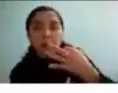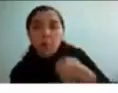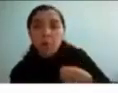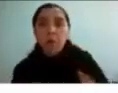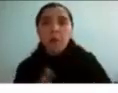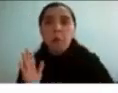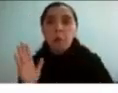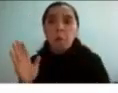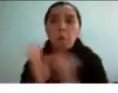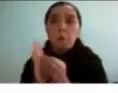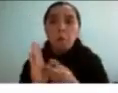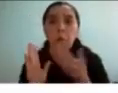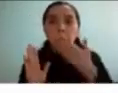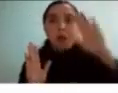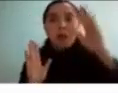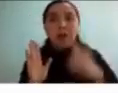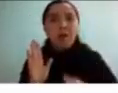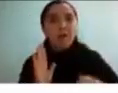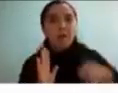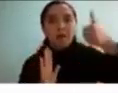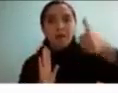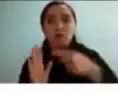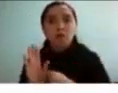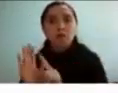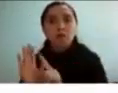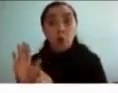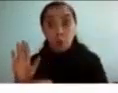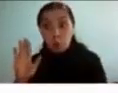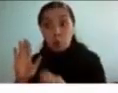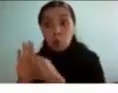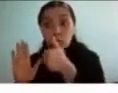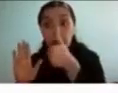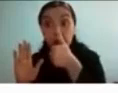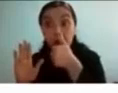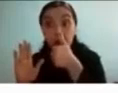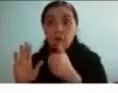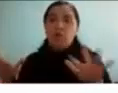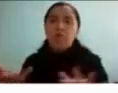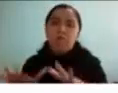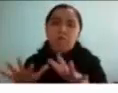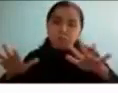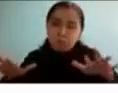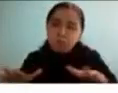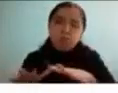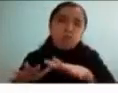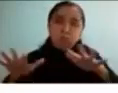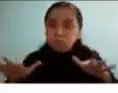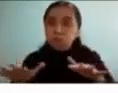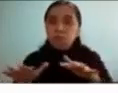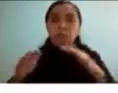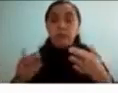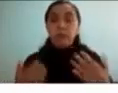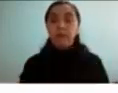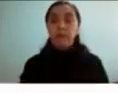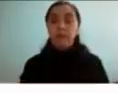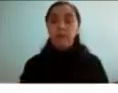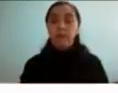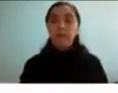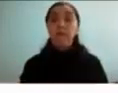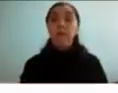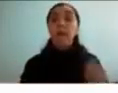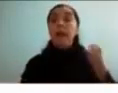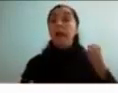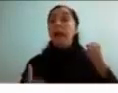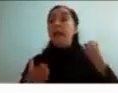bueno eso me pasaba todo el rato y era muy muy frustrante al final qué fue lo que pasó que me